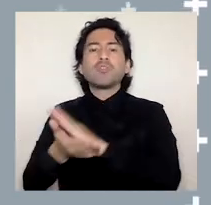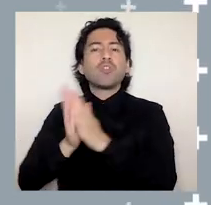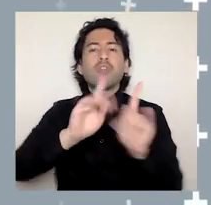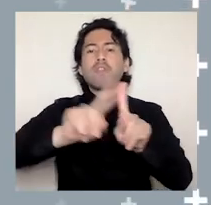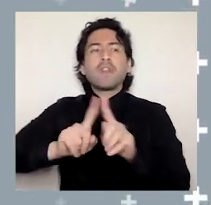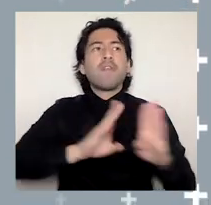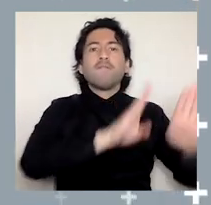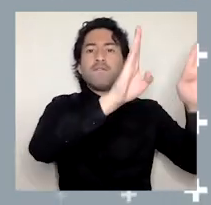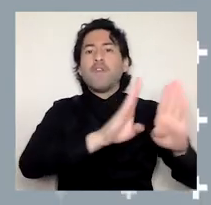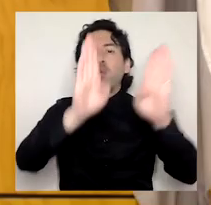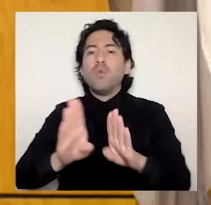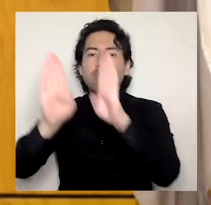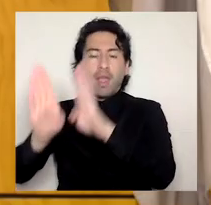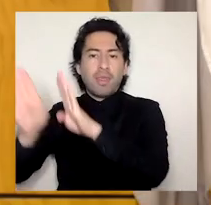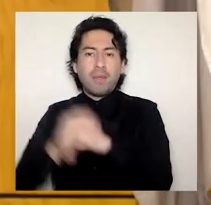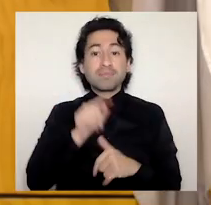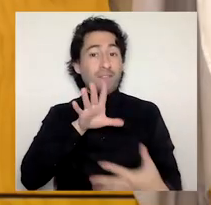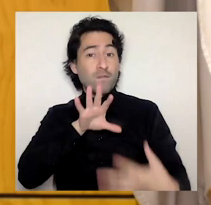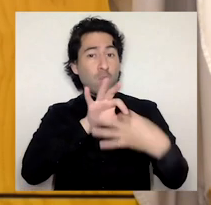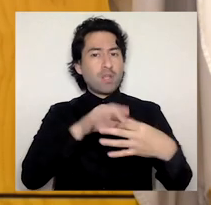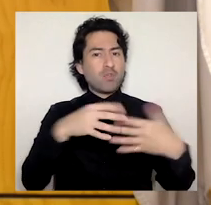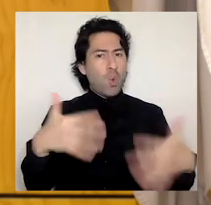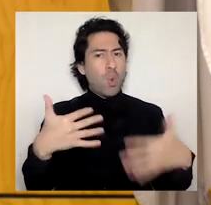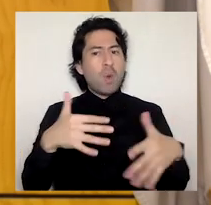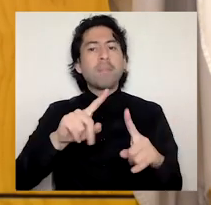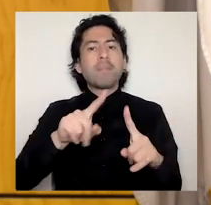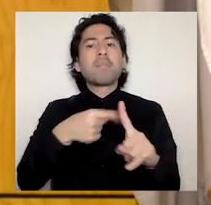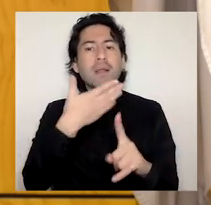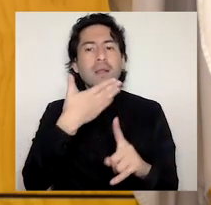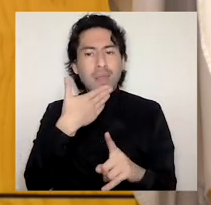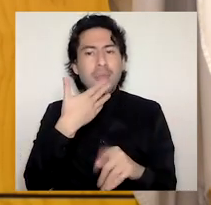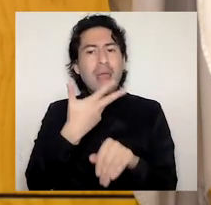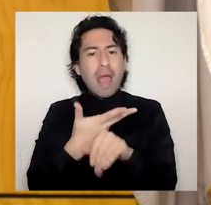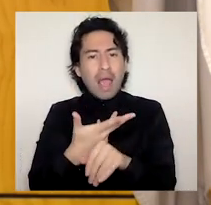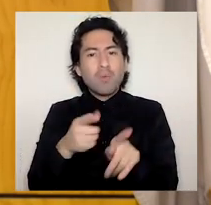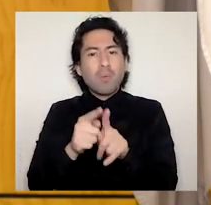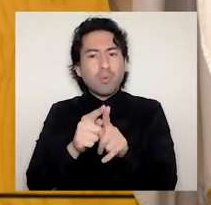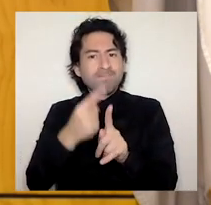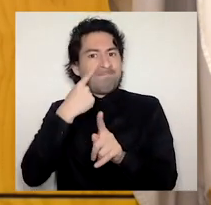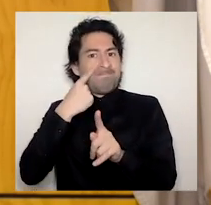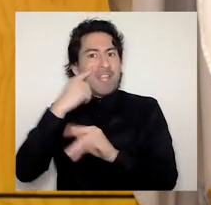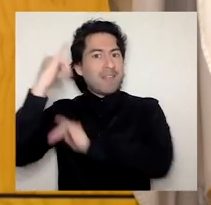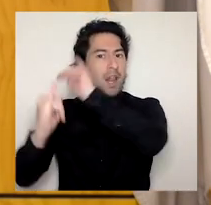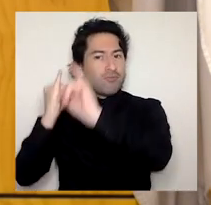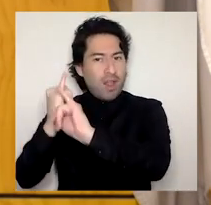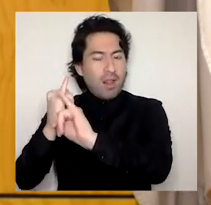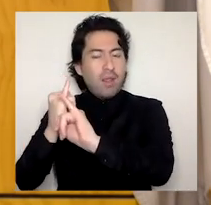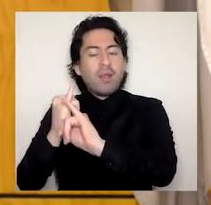las facultades. Esta fructífera vinculación tiene además una expresión internacional.